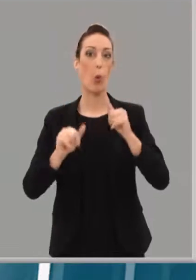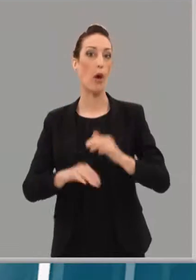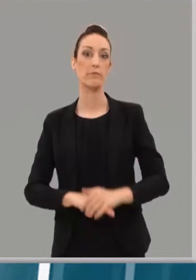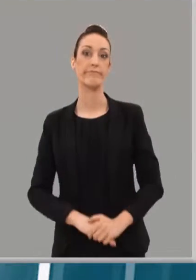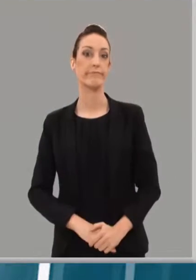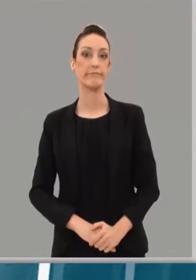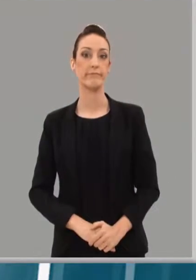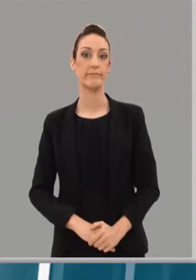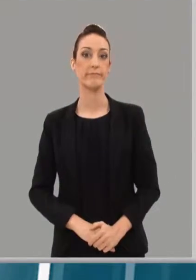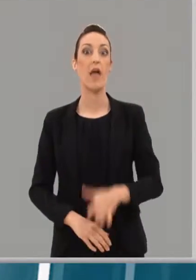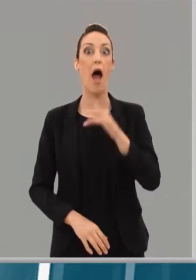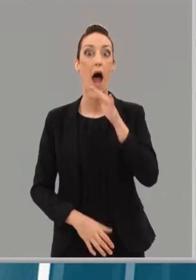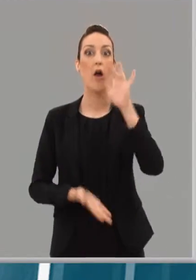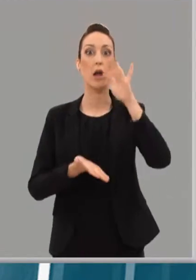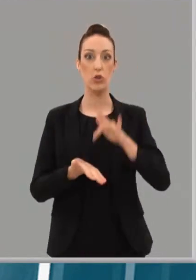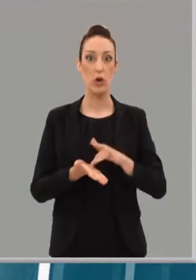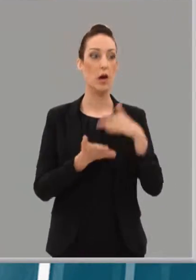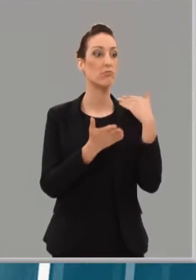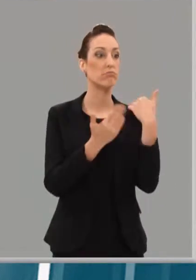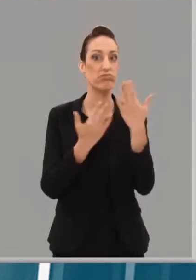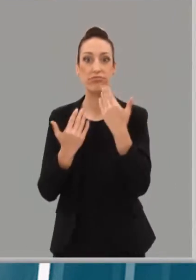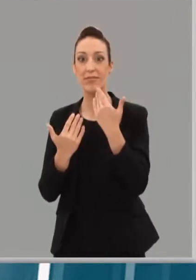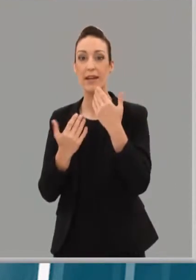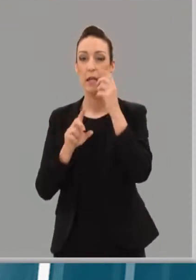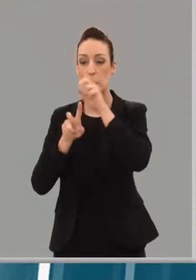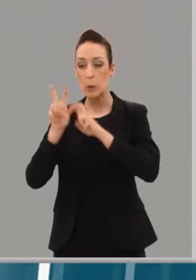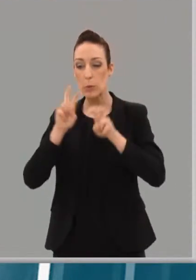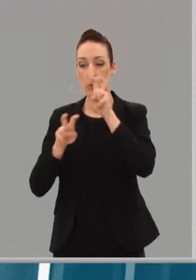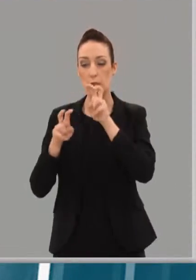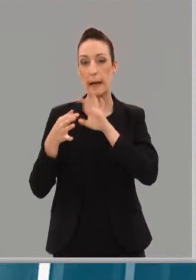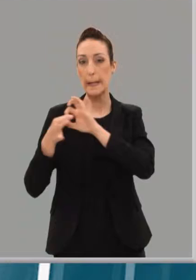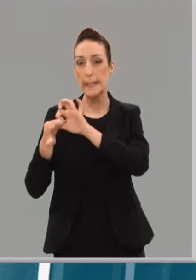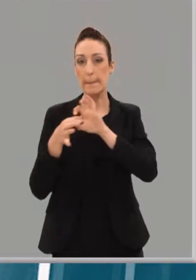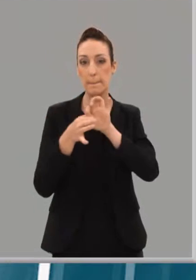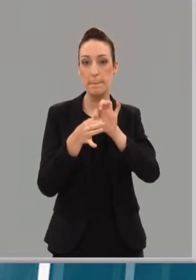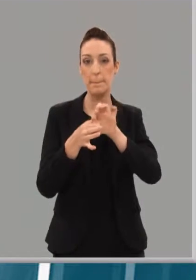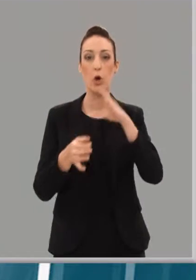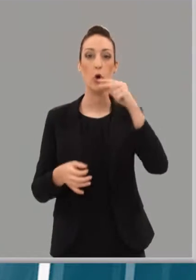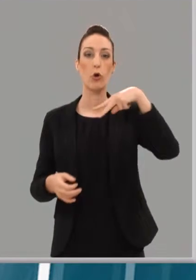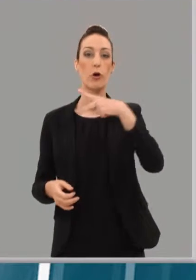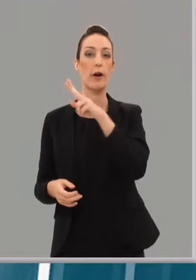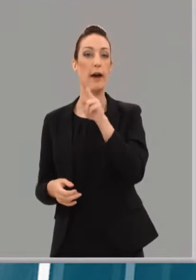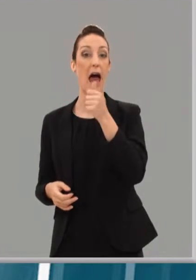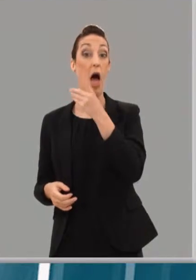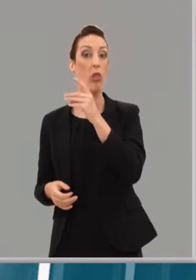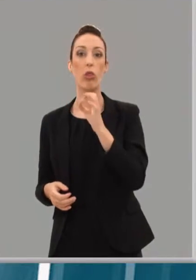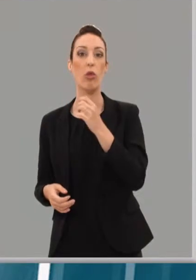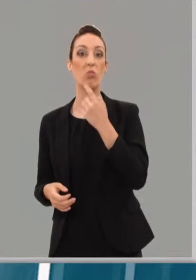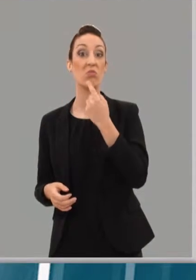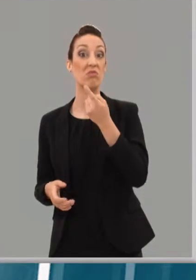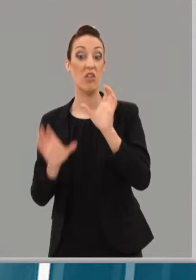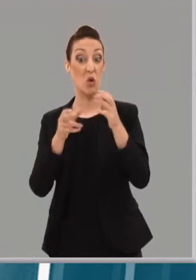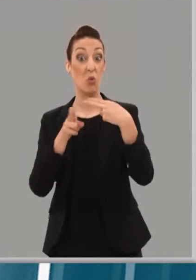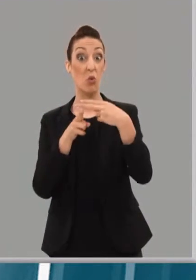toca ahora, conversar y buscar aliados. El alcalde popular, Conrado Escobar, no descarta a nadie. Tengo